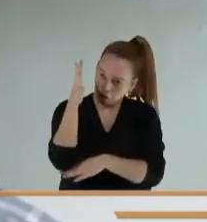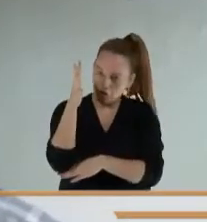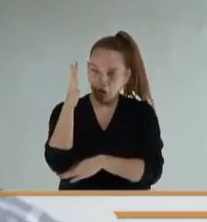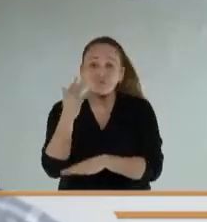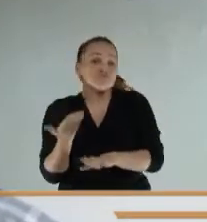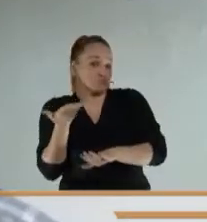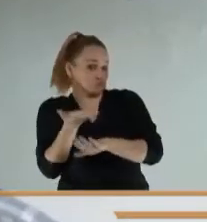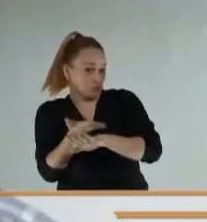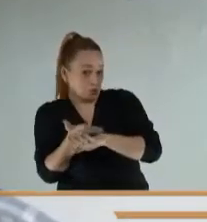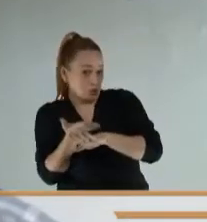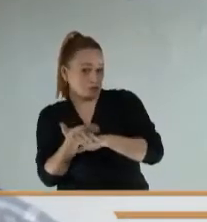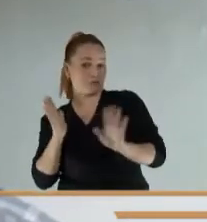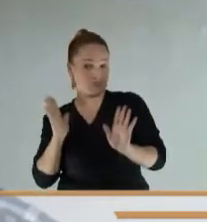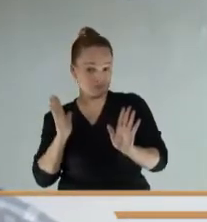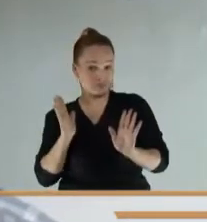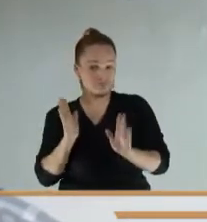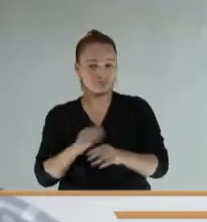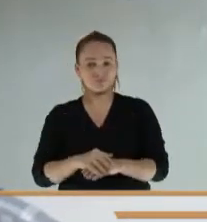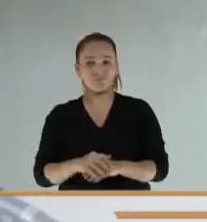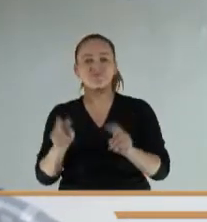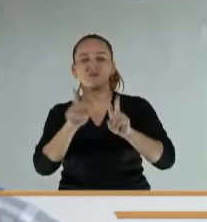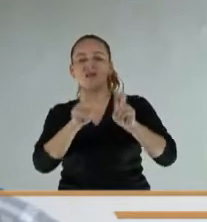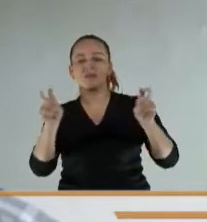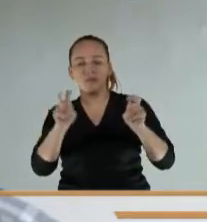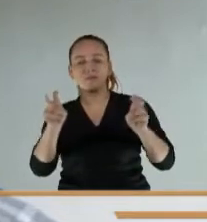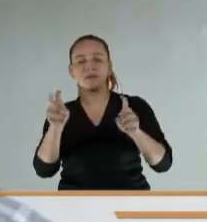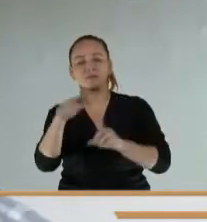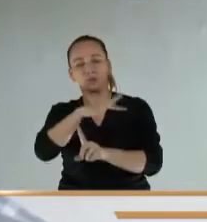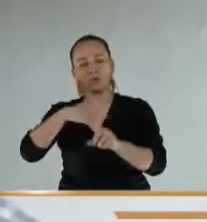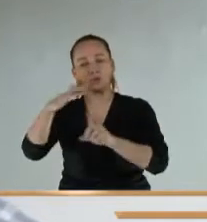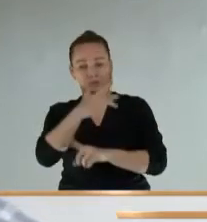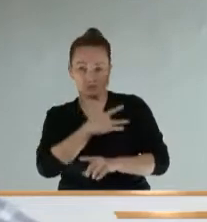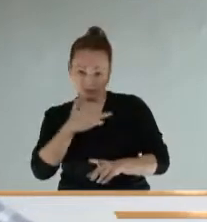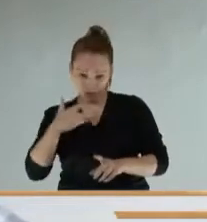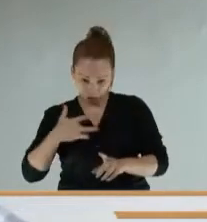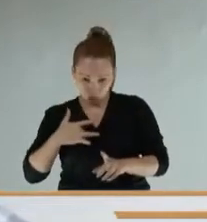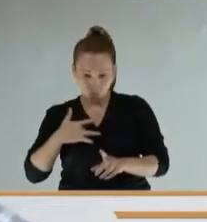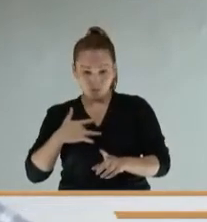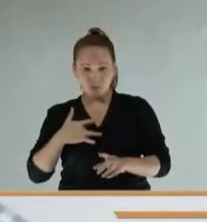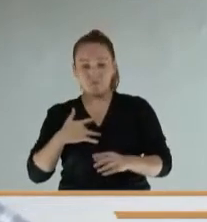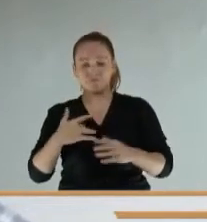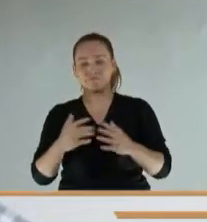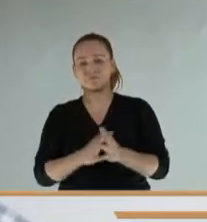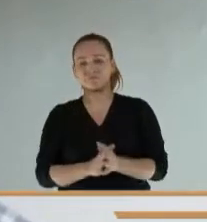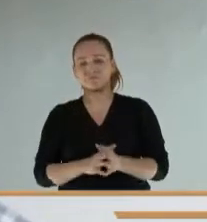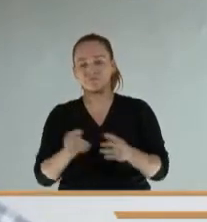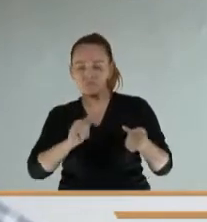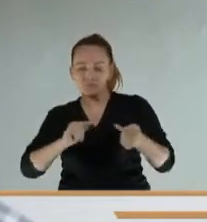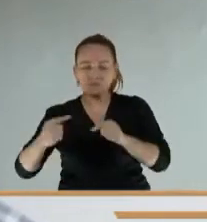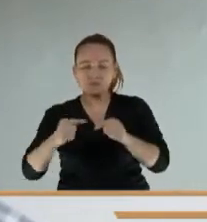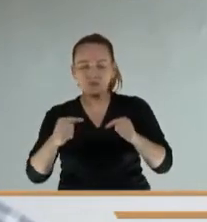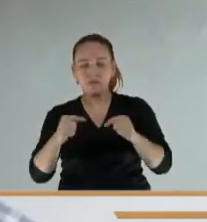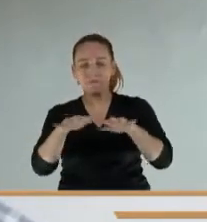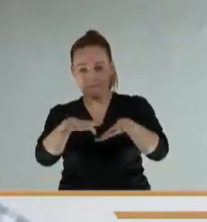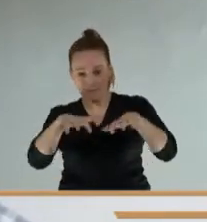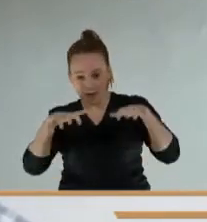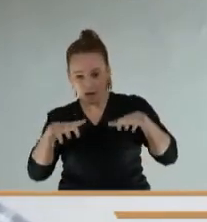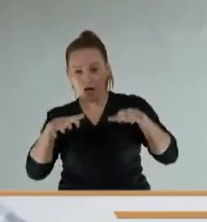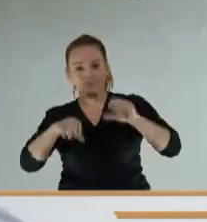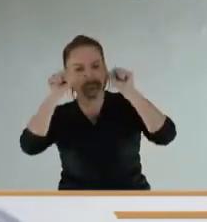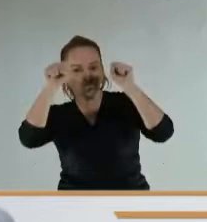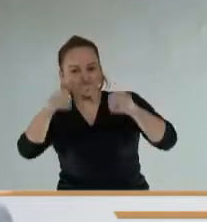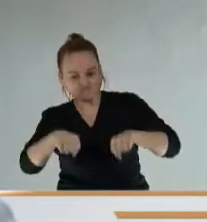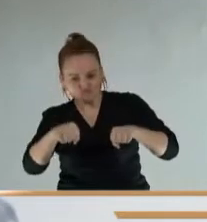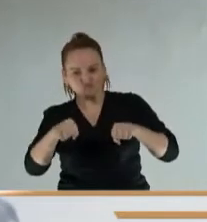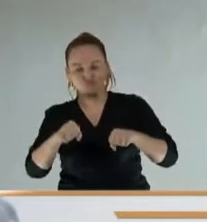propuesta. En el tema de seguridad social, la plenaria de la Cámara, en una proposición aprobó aquí el tema de las cajas